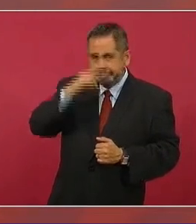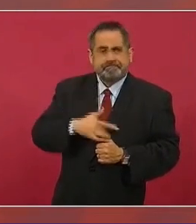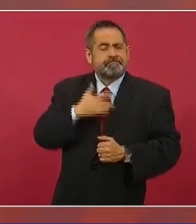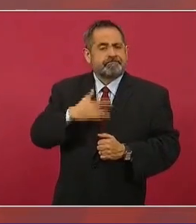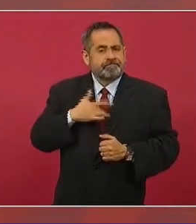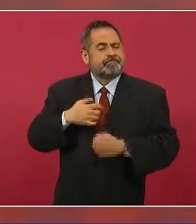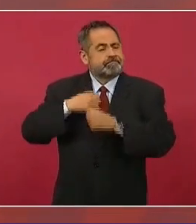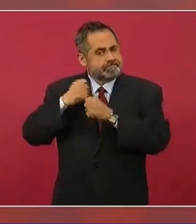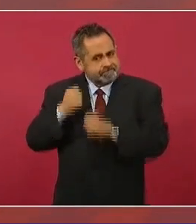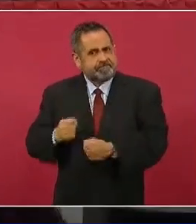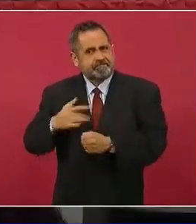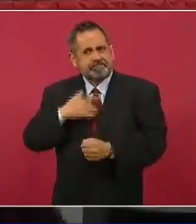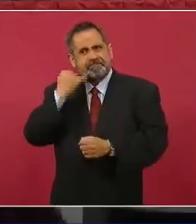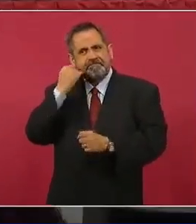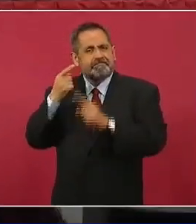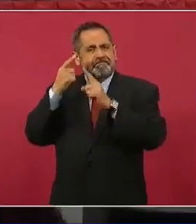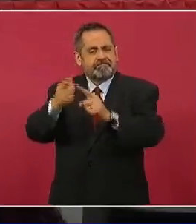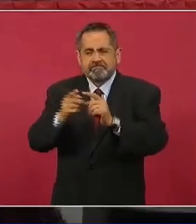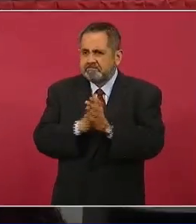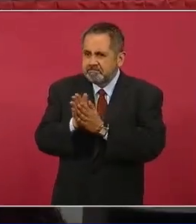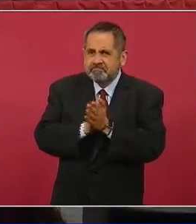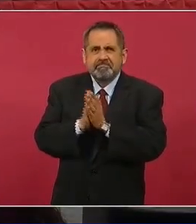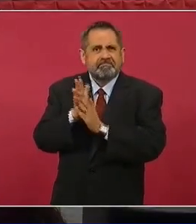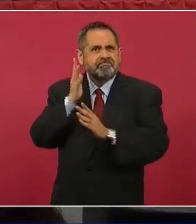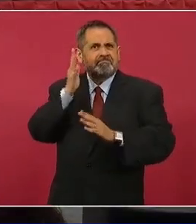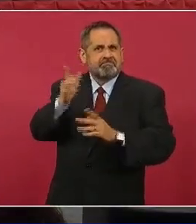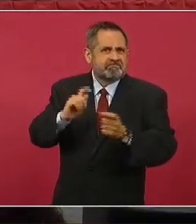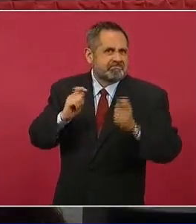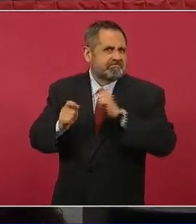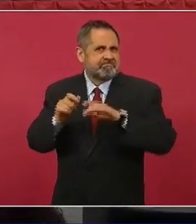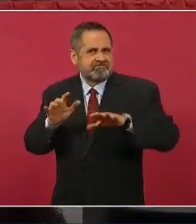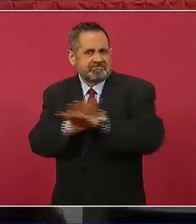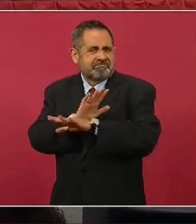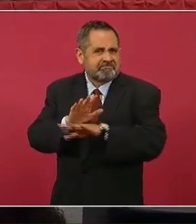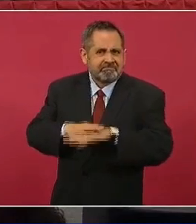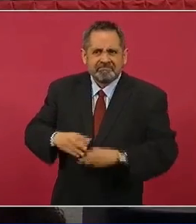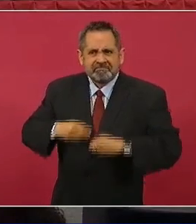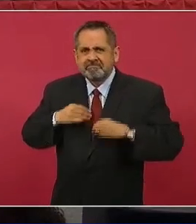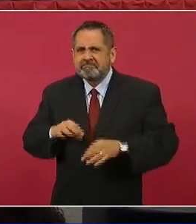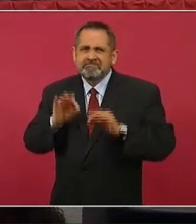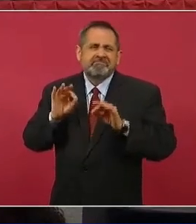entusiasmarnos, vivir